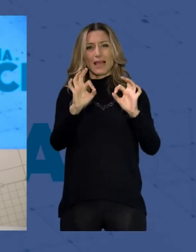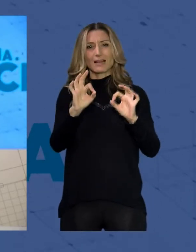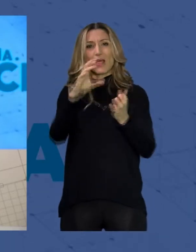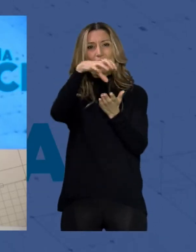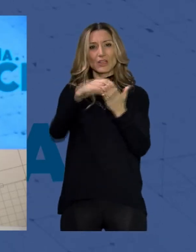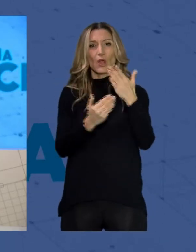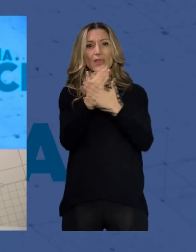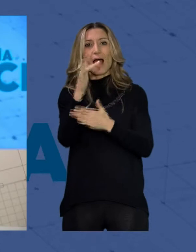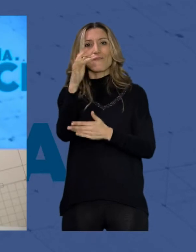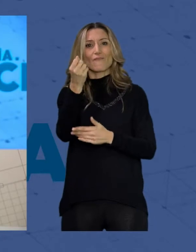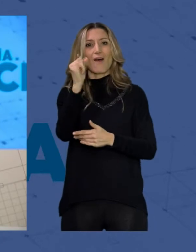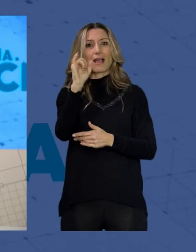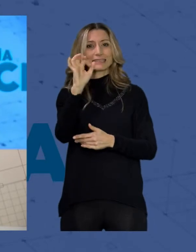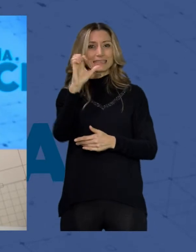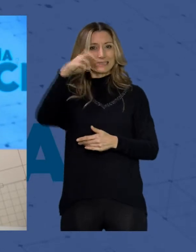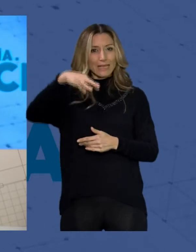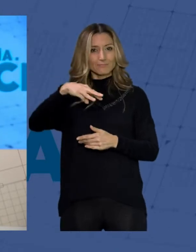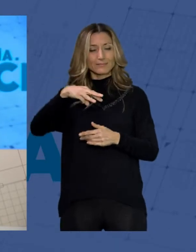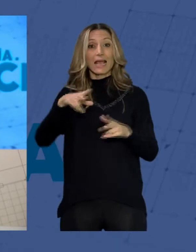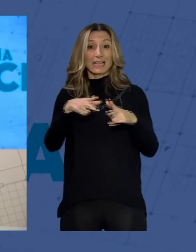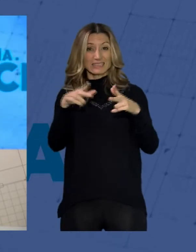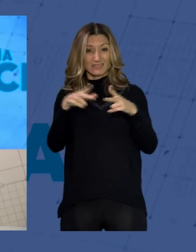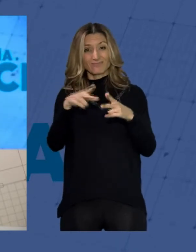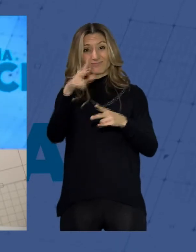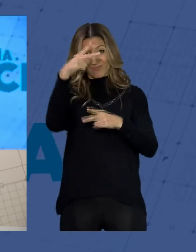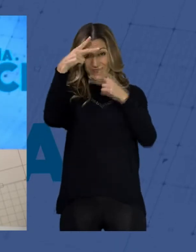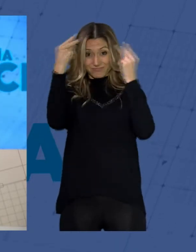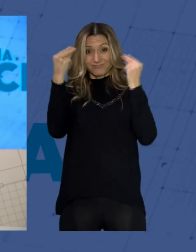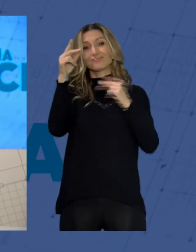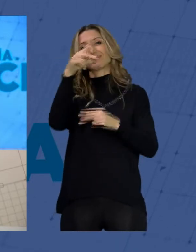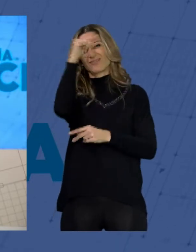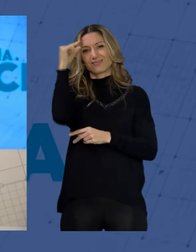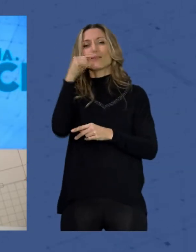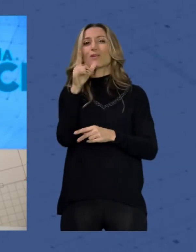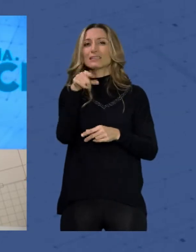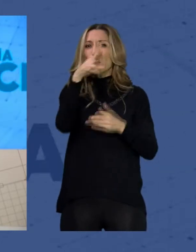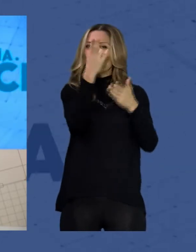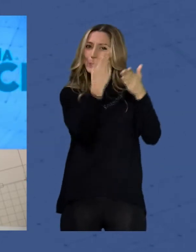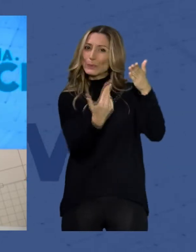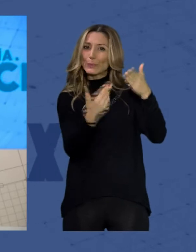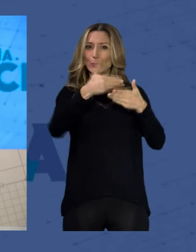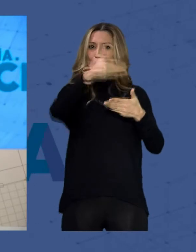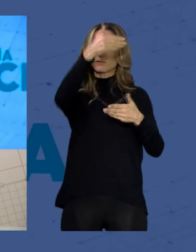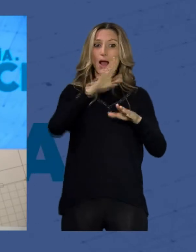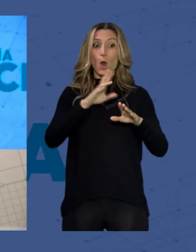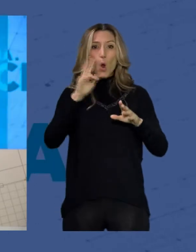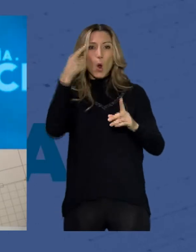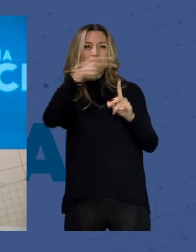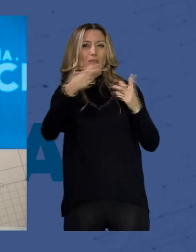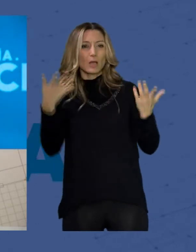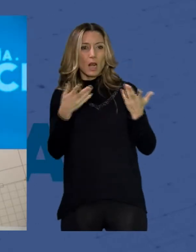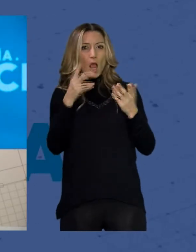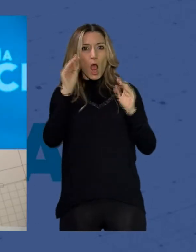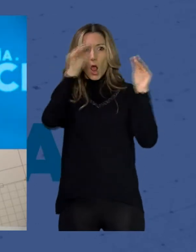personas que siguen algún tratamiento de salud mental estuvieron pintando un gran mural para concienciar a la población almeriense de la